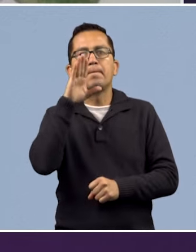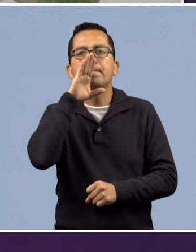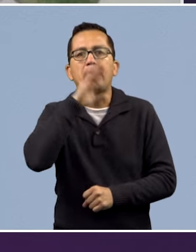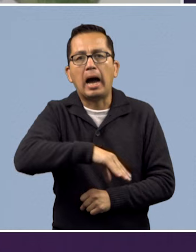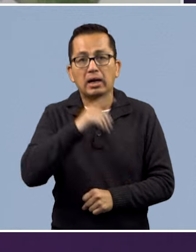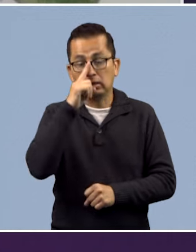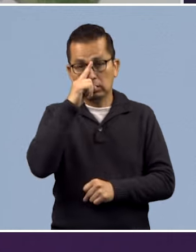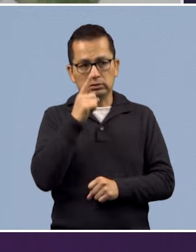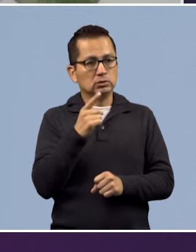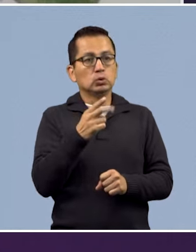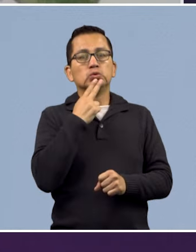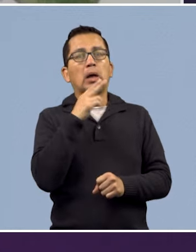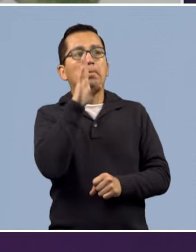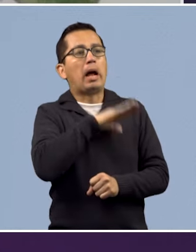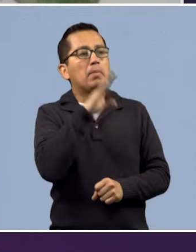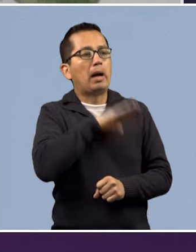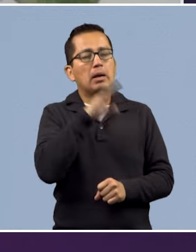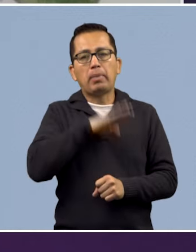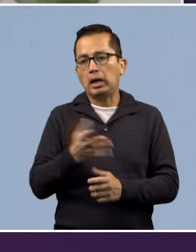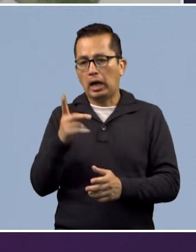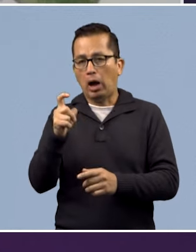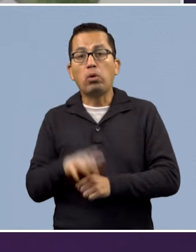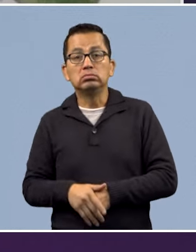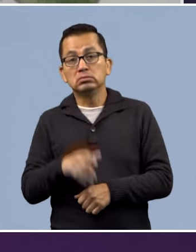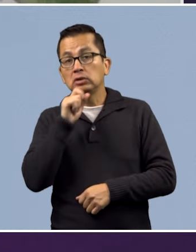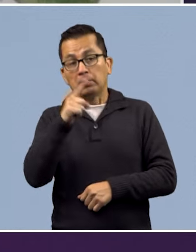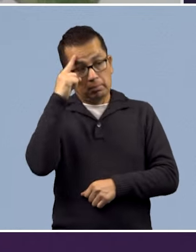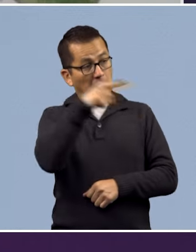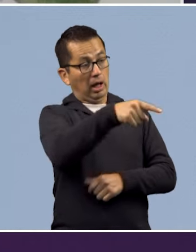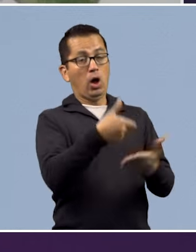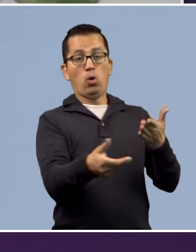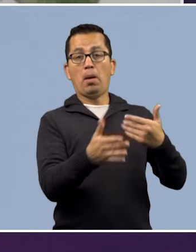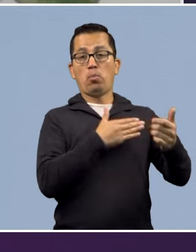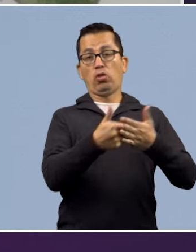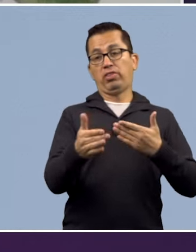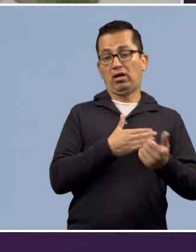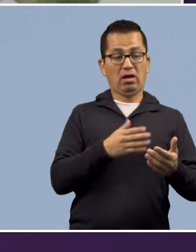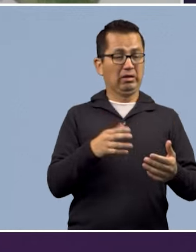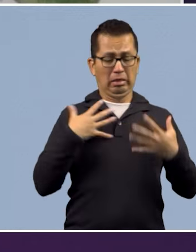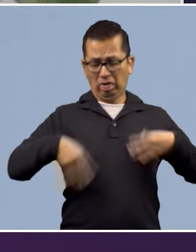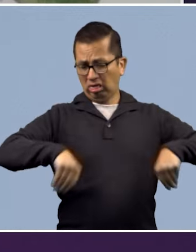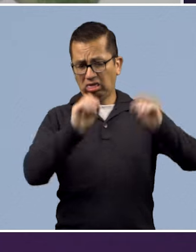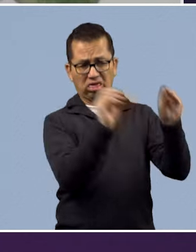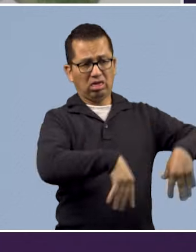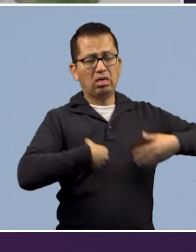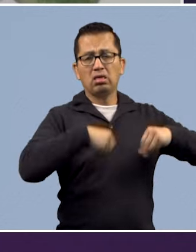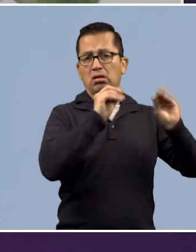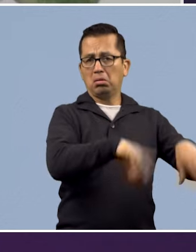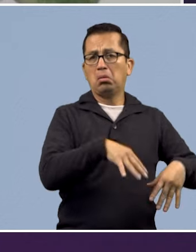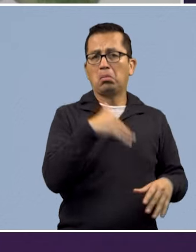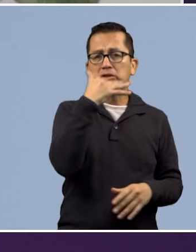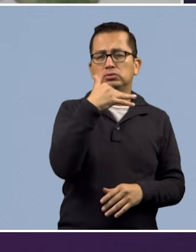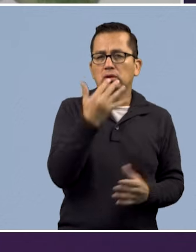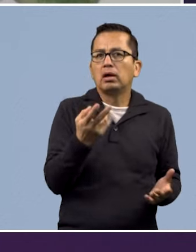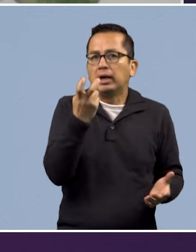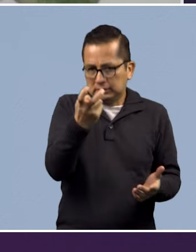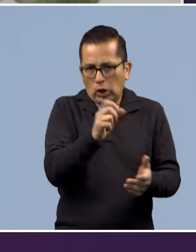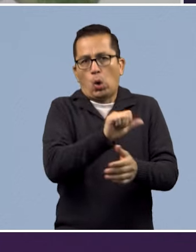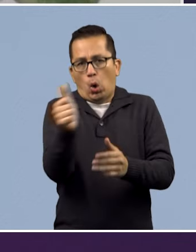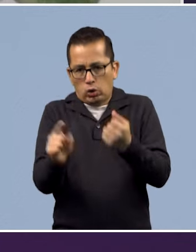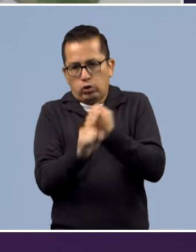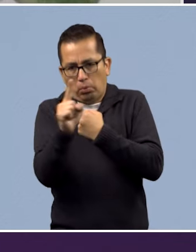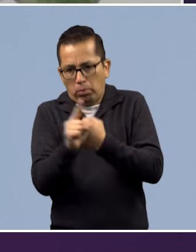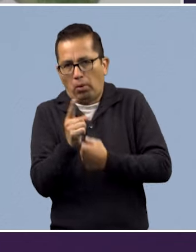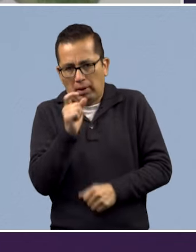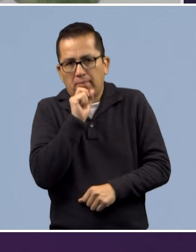La moda rápida, pues también tiene otros consumos que tal vez nosotros no los vemos en nuestro medio, pero estamos teniendo impactos por el